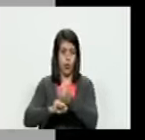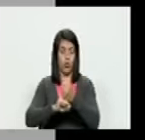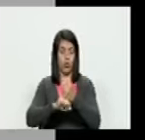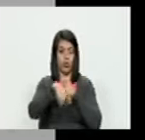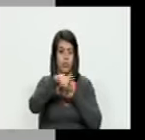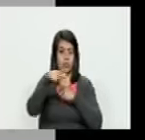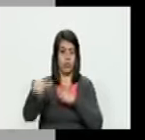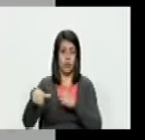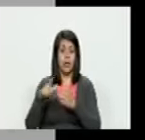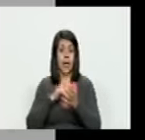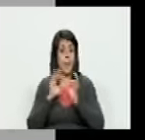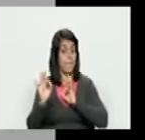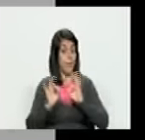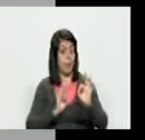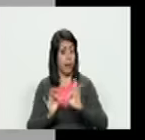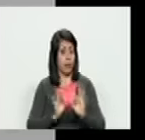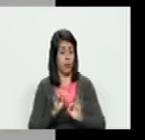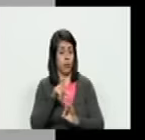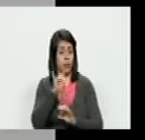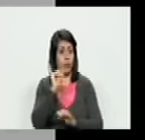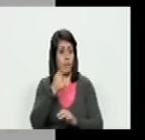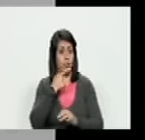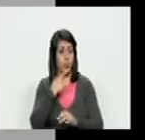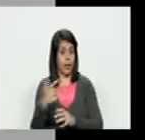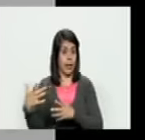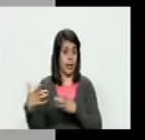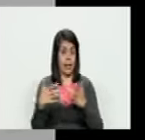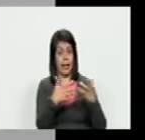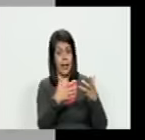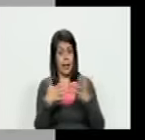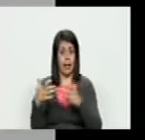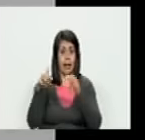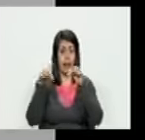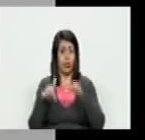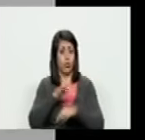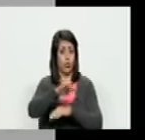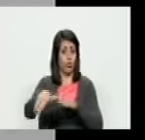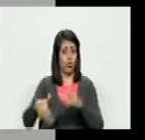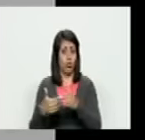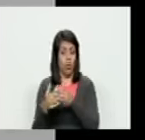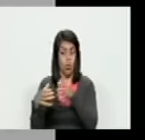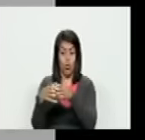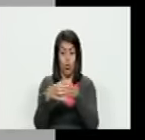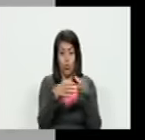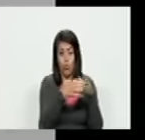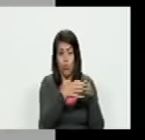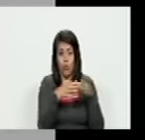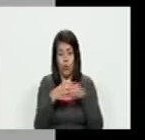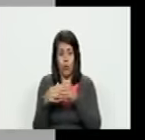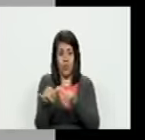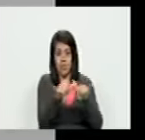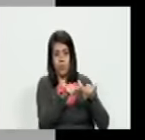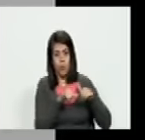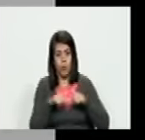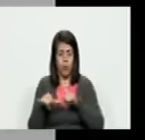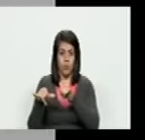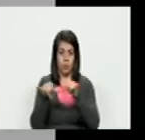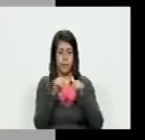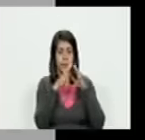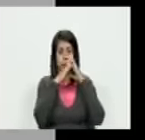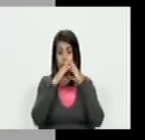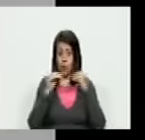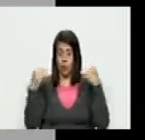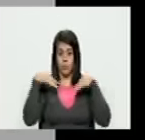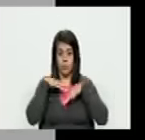los civiles operaciones logísticas y ellos mismos dicen la guerra actual son todos estos campos de batalla simultáneos y todos